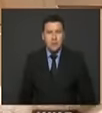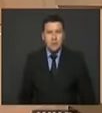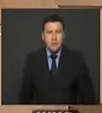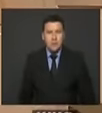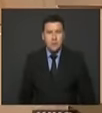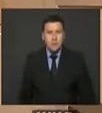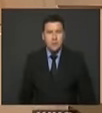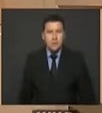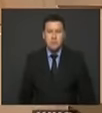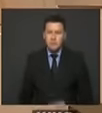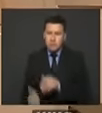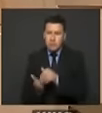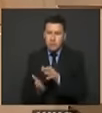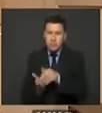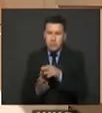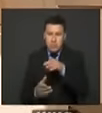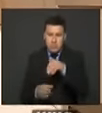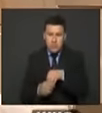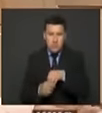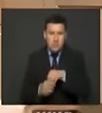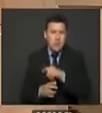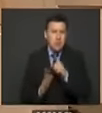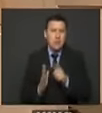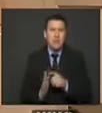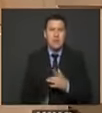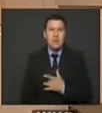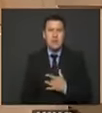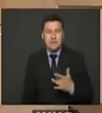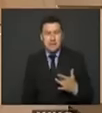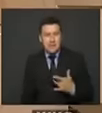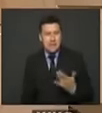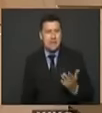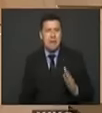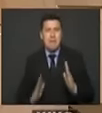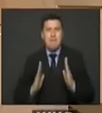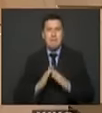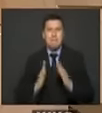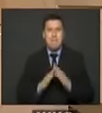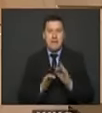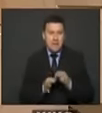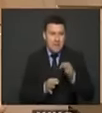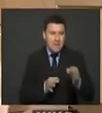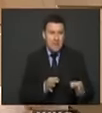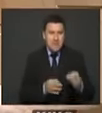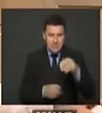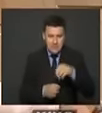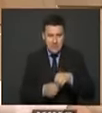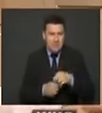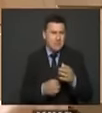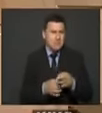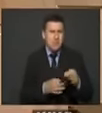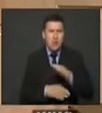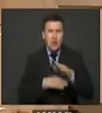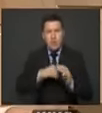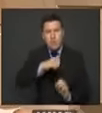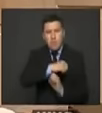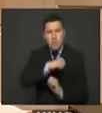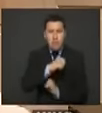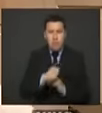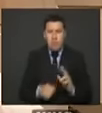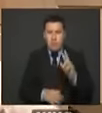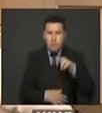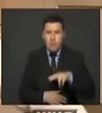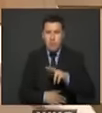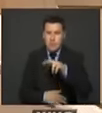esa inversión en formar esos técnicos en salud en vivienda rural en infraestructura vial